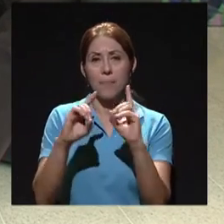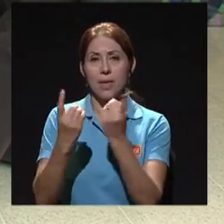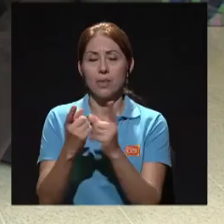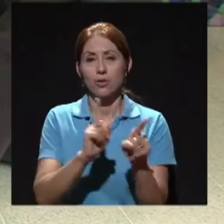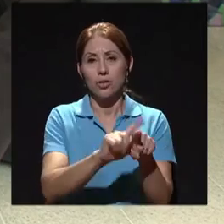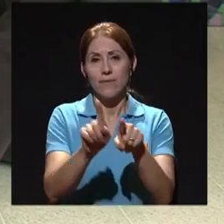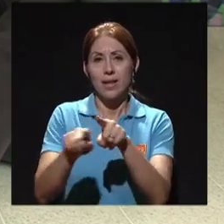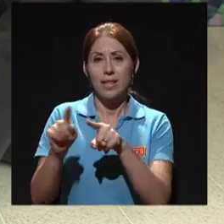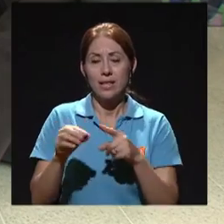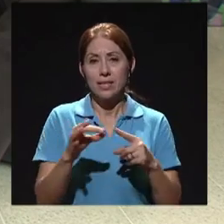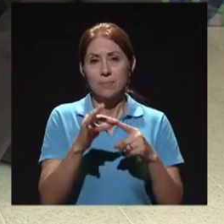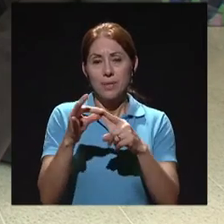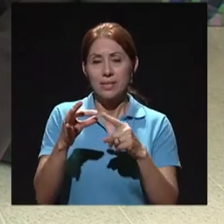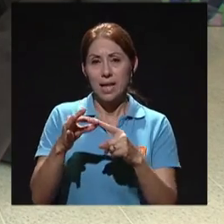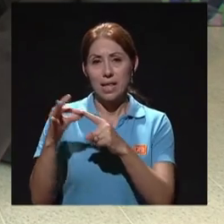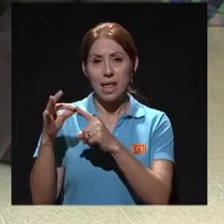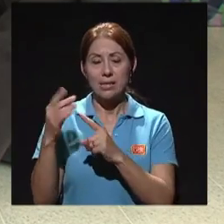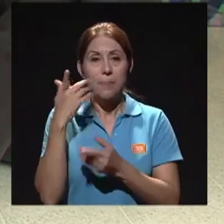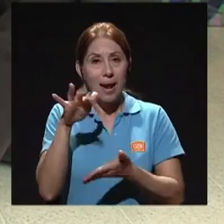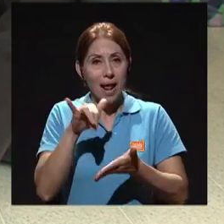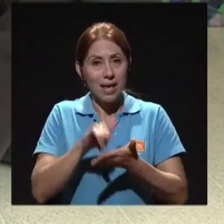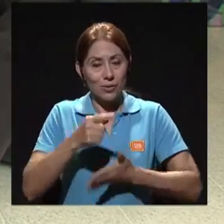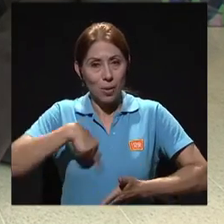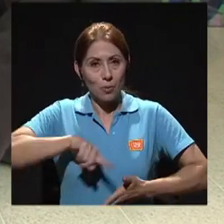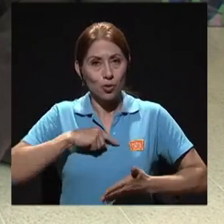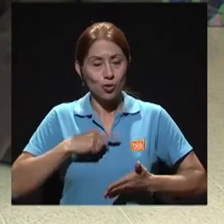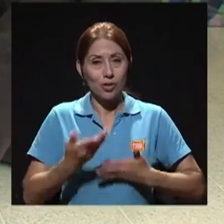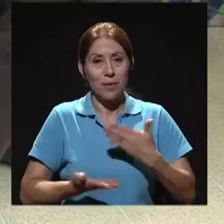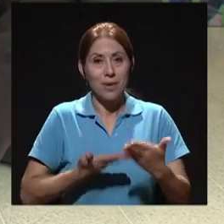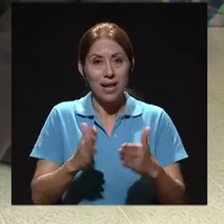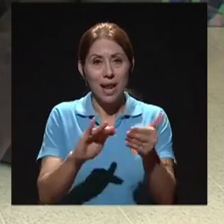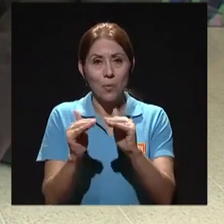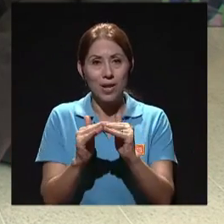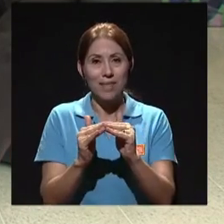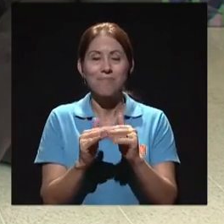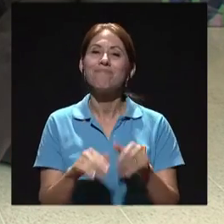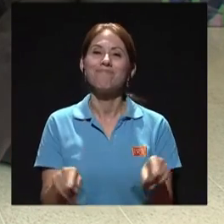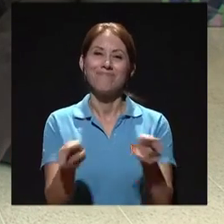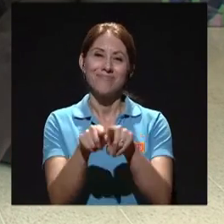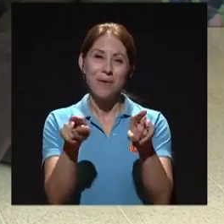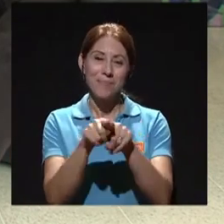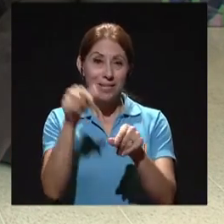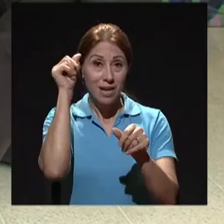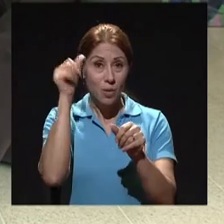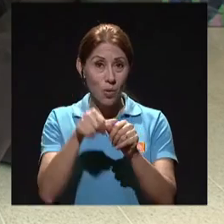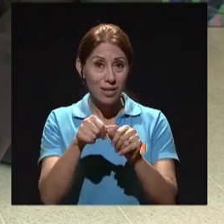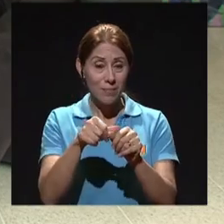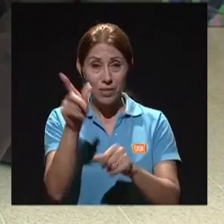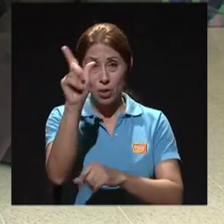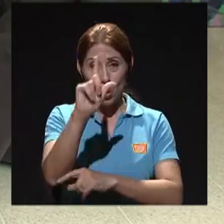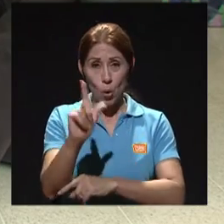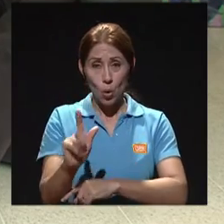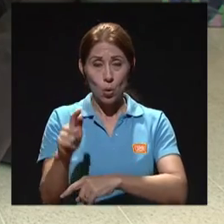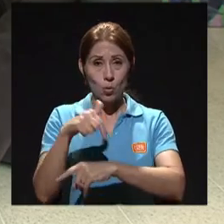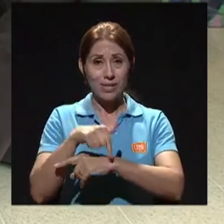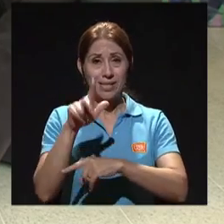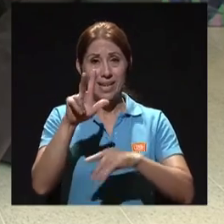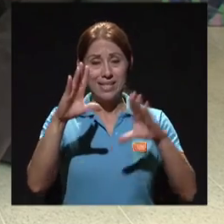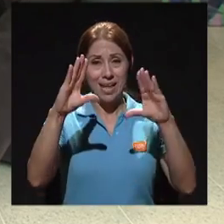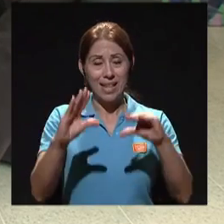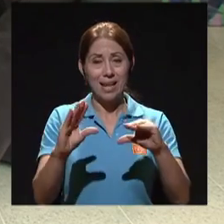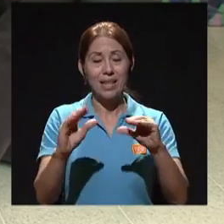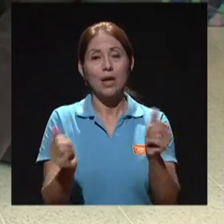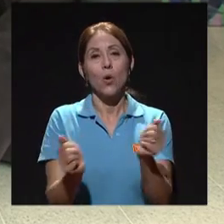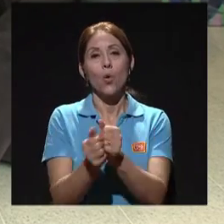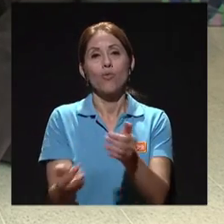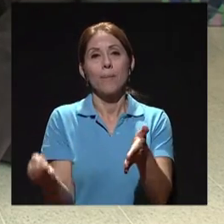especialidades y para eso estamos, para servirle a la comunidad. Muchas gracias y también recuerda entonces, amigo televidente, que nos vemos todos los lunes a las 3 de